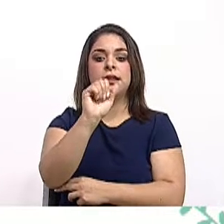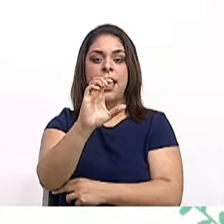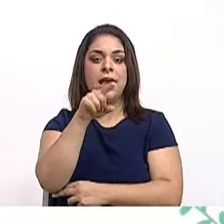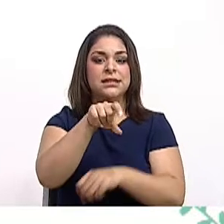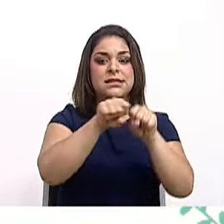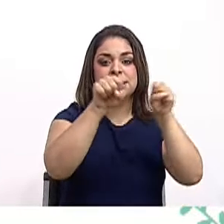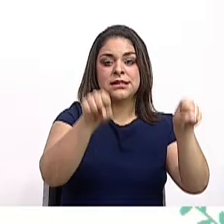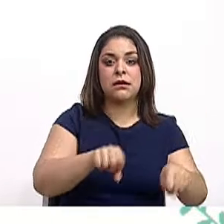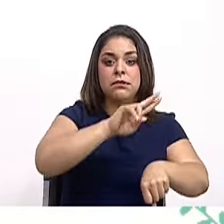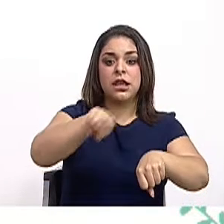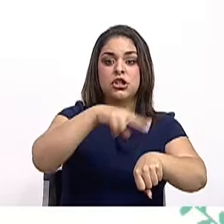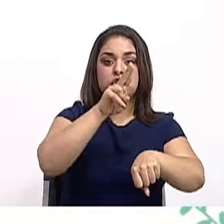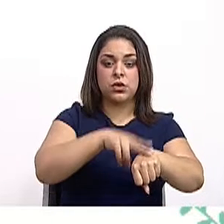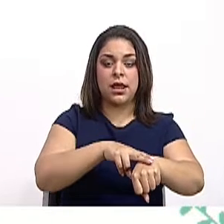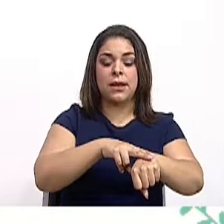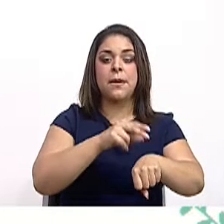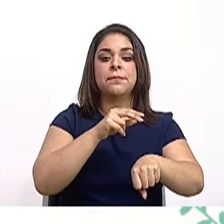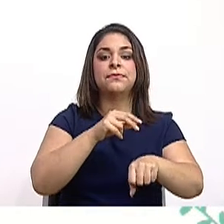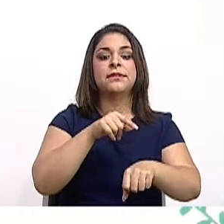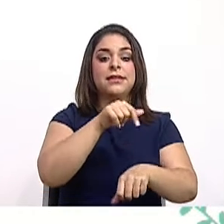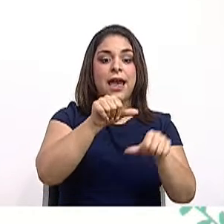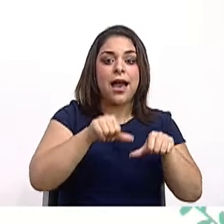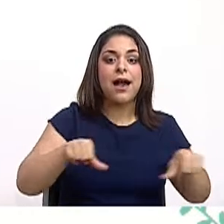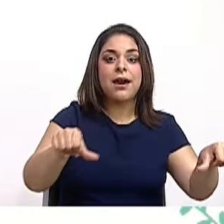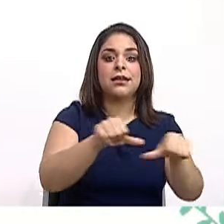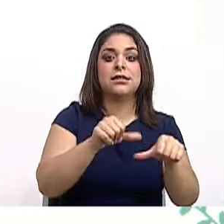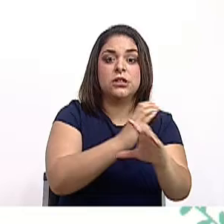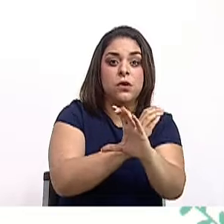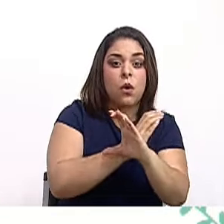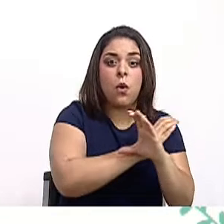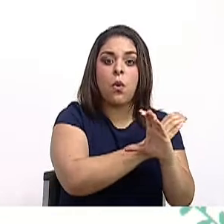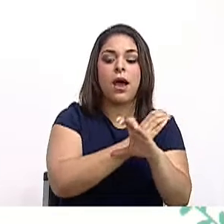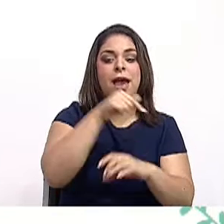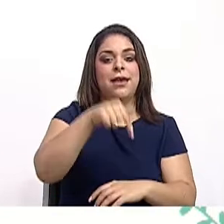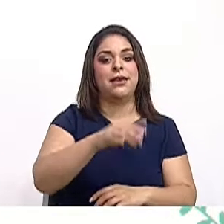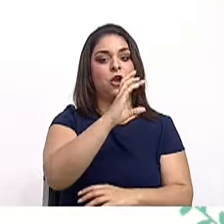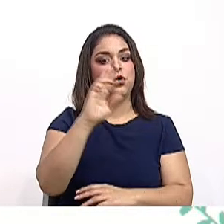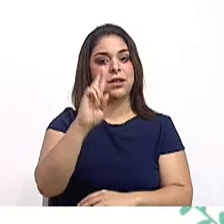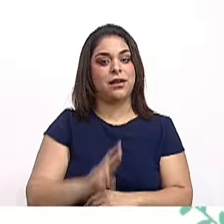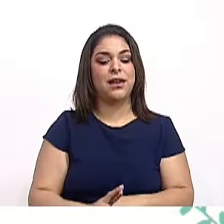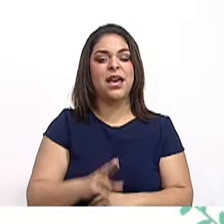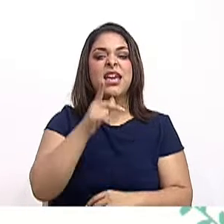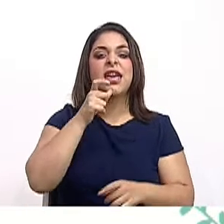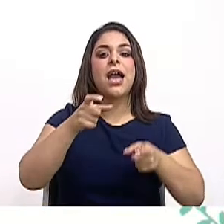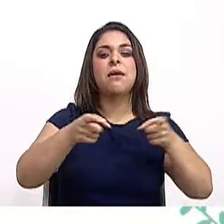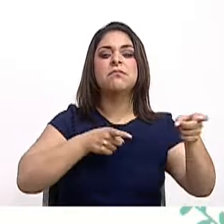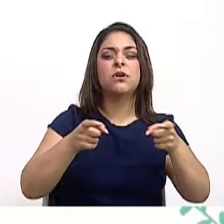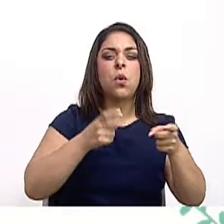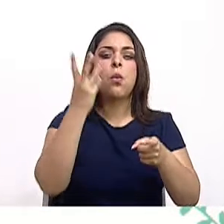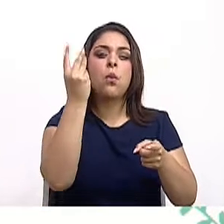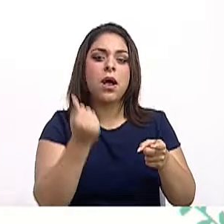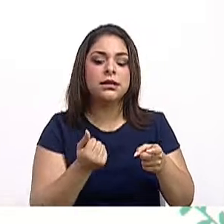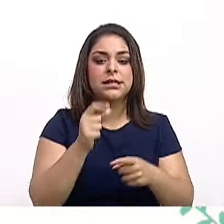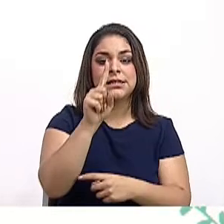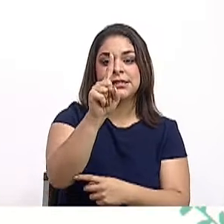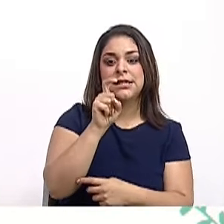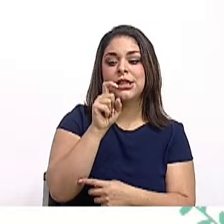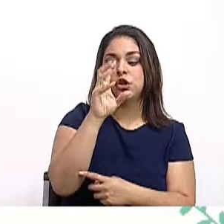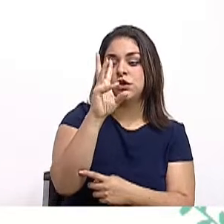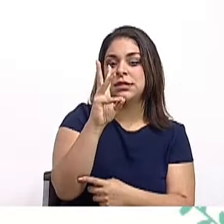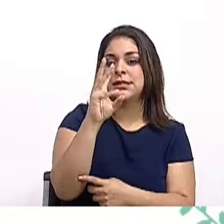Nacional de Áreas de Conservación de Costa Rica. Y administra aproximadamente 160